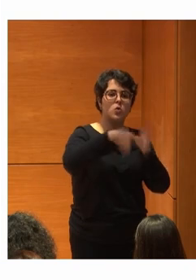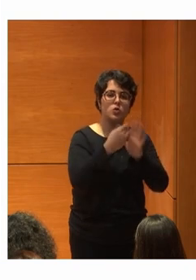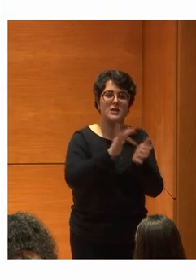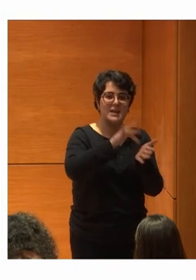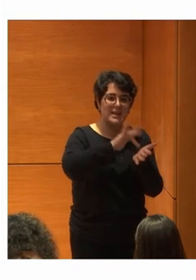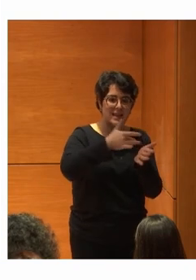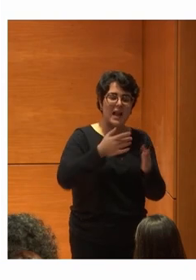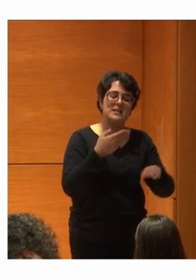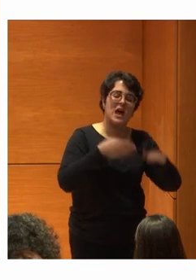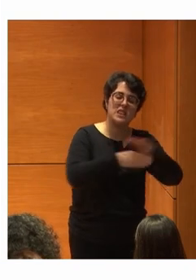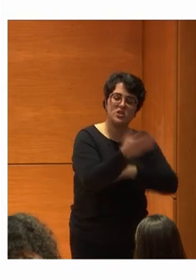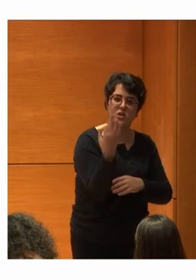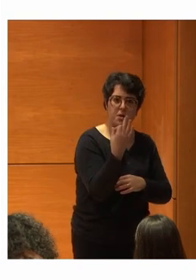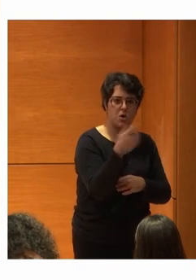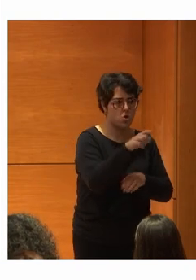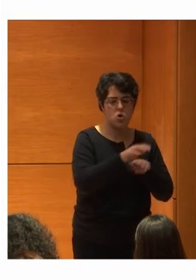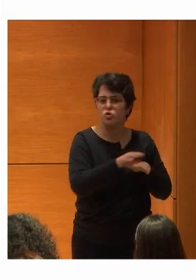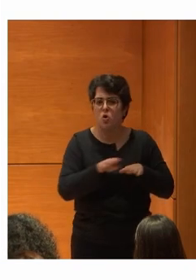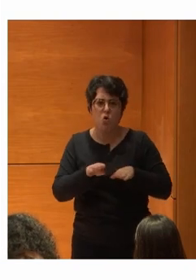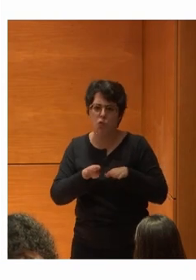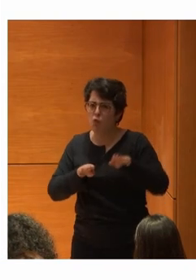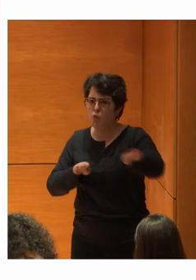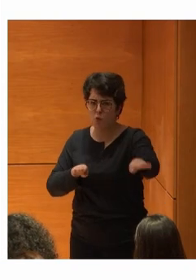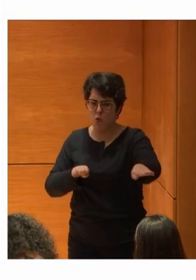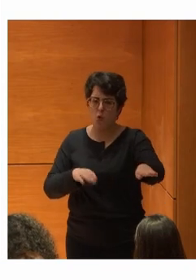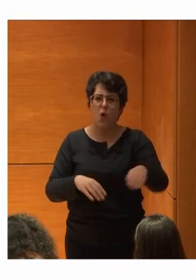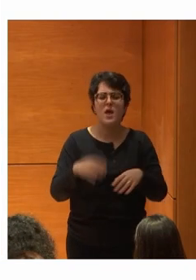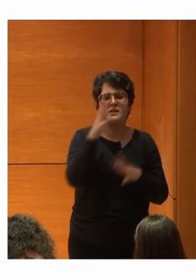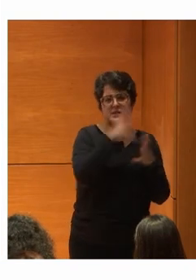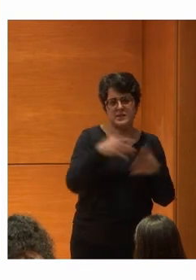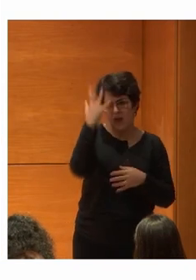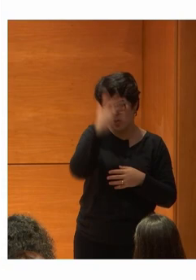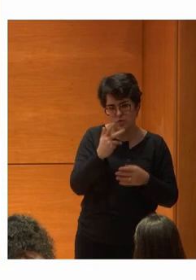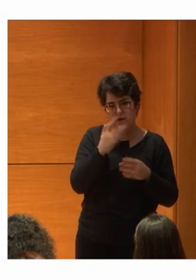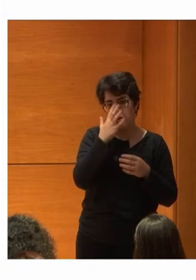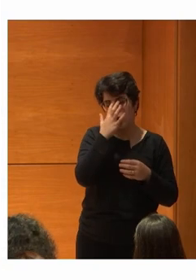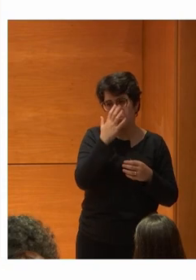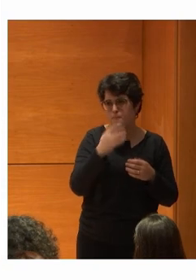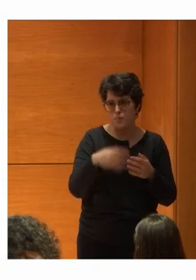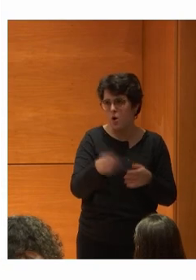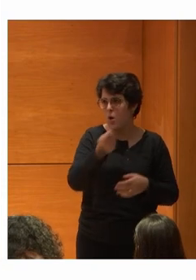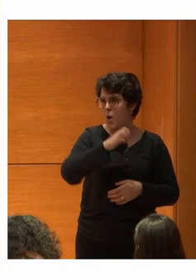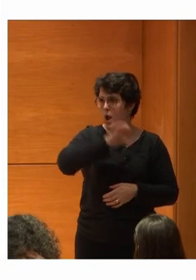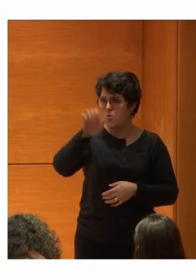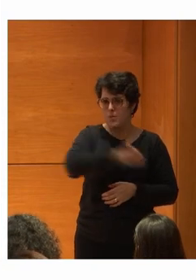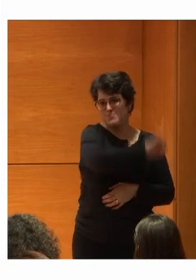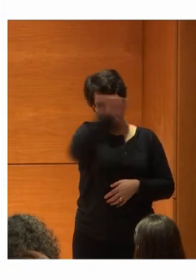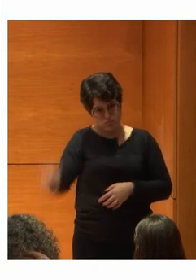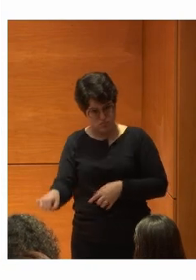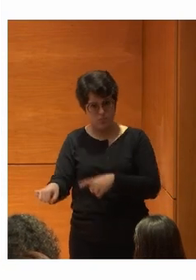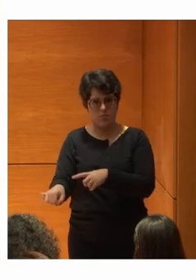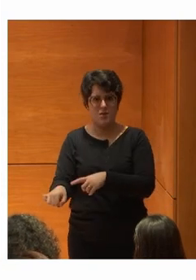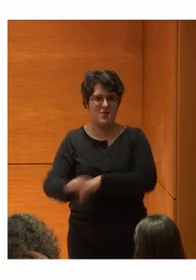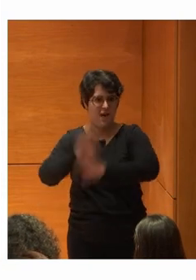digitales Nos llevan años de ventaja En Latinoamérica En Estados Unidos Que en Europa Es decir Al final